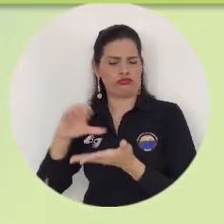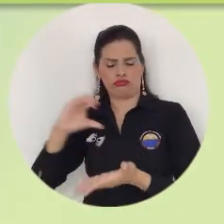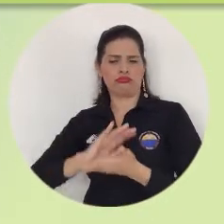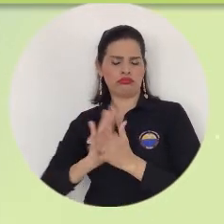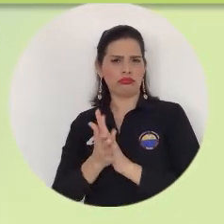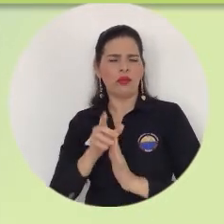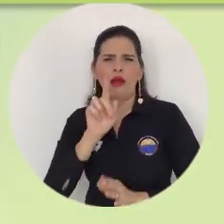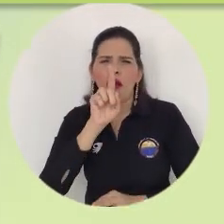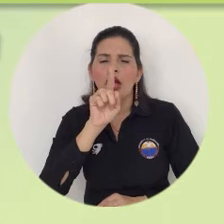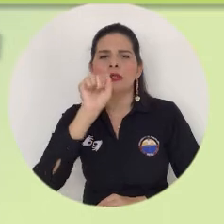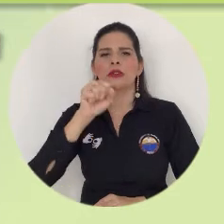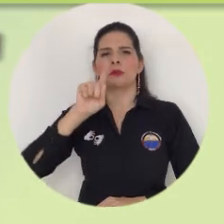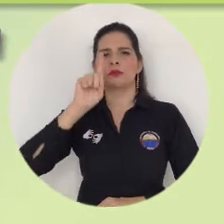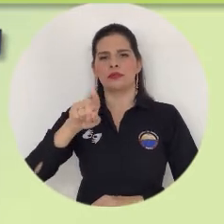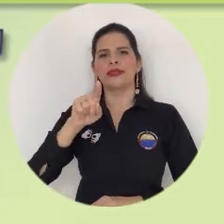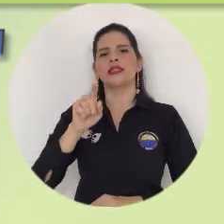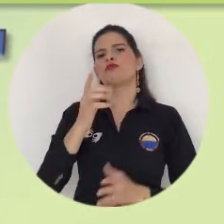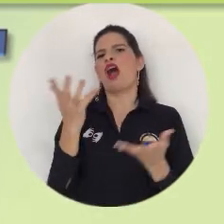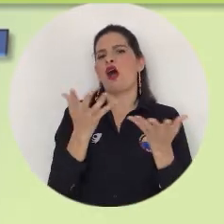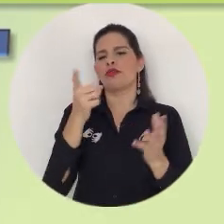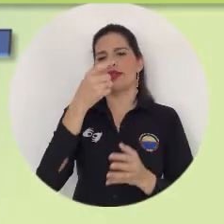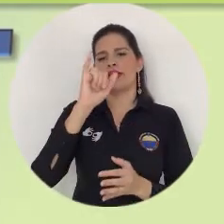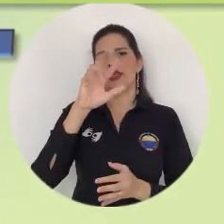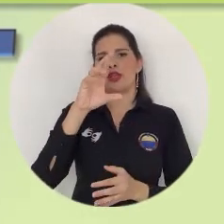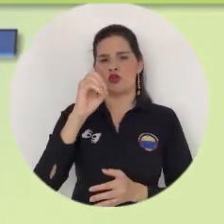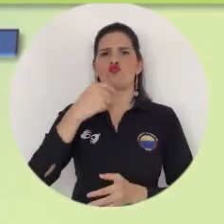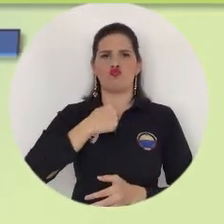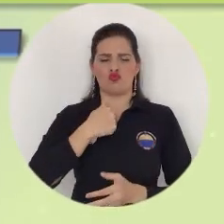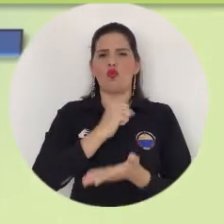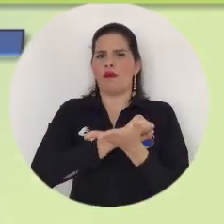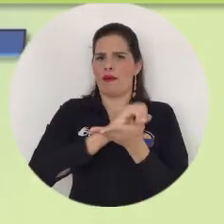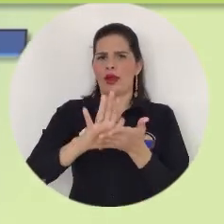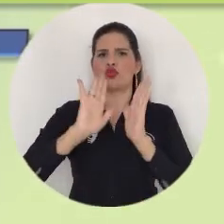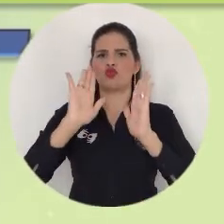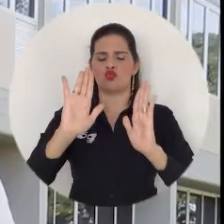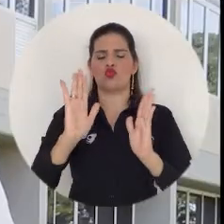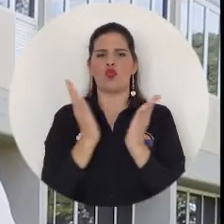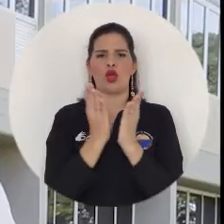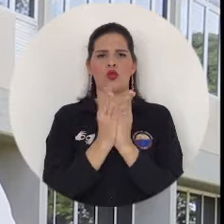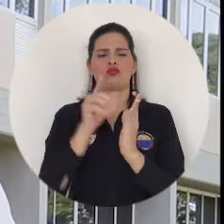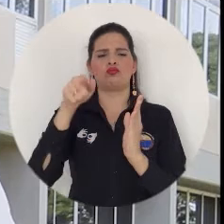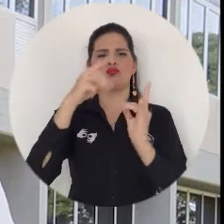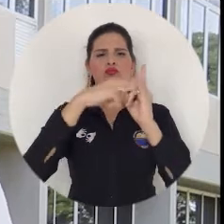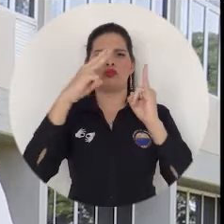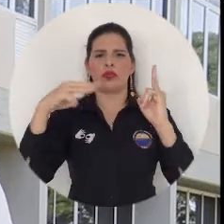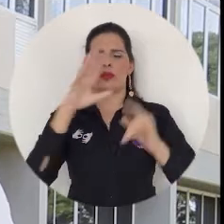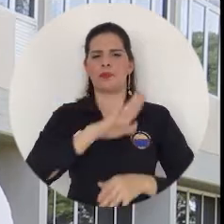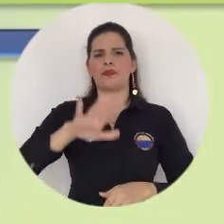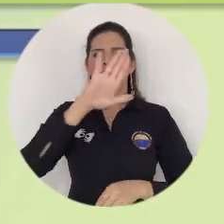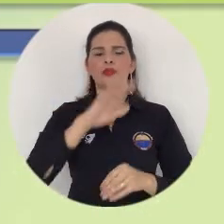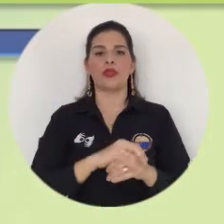por aplicación de giro por ser beneficiario del fondo de gratuidad para la educación superior del Magdalena. Quinto, deberás